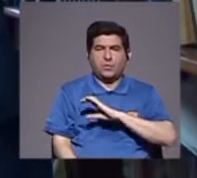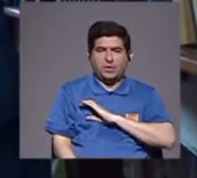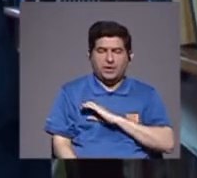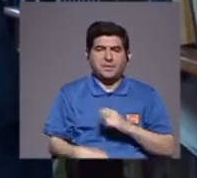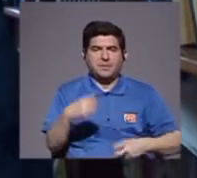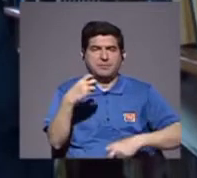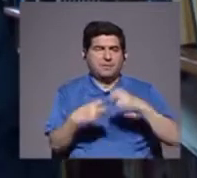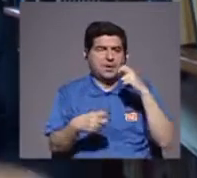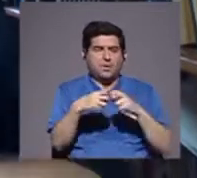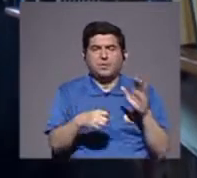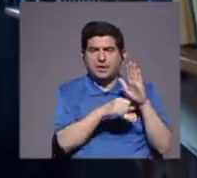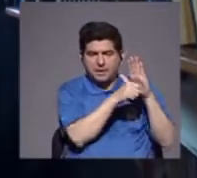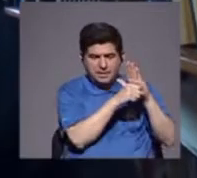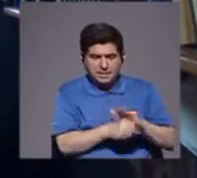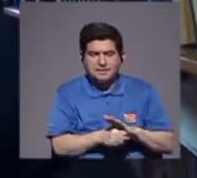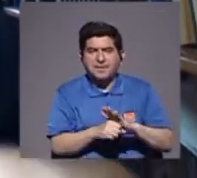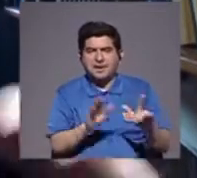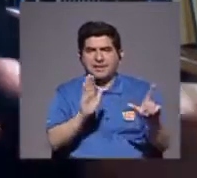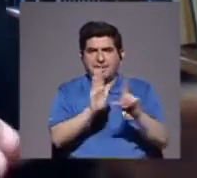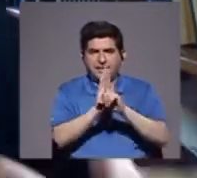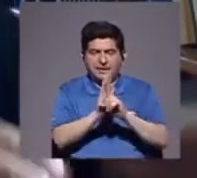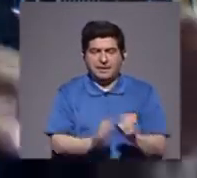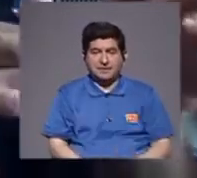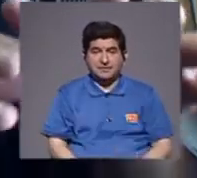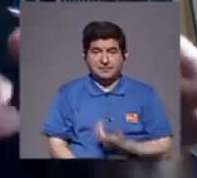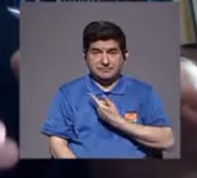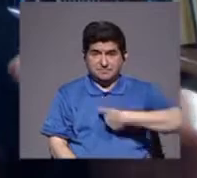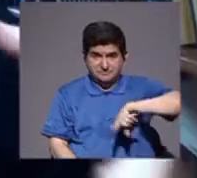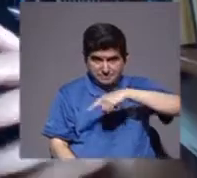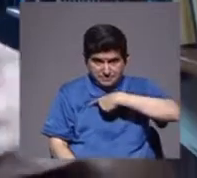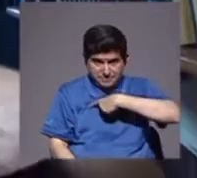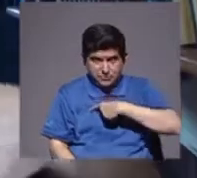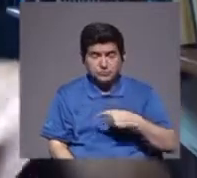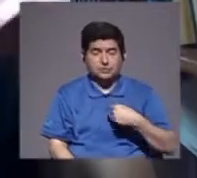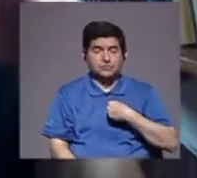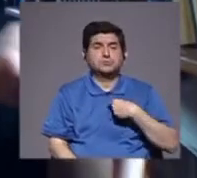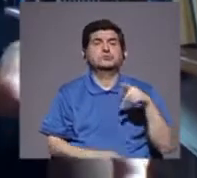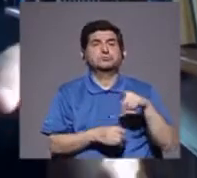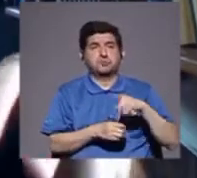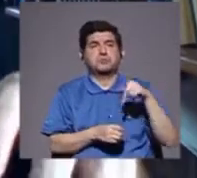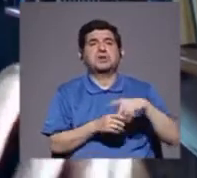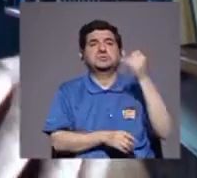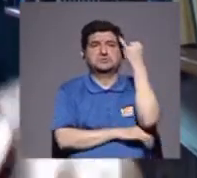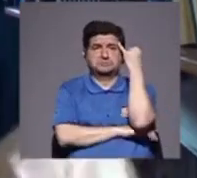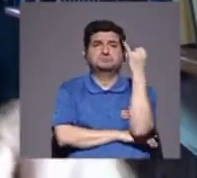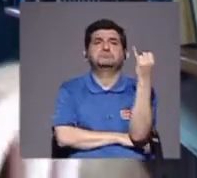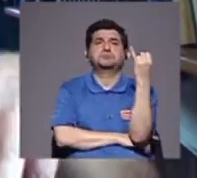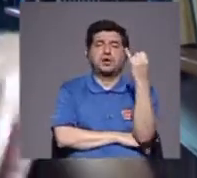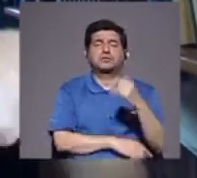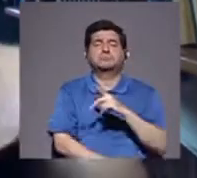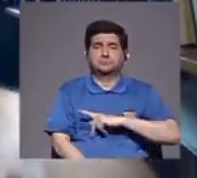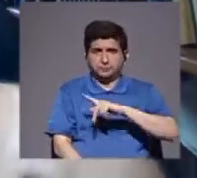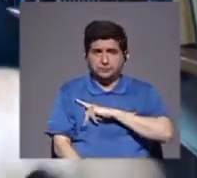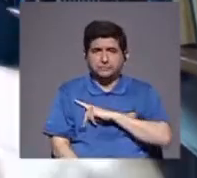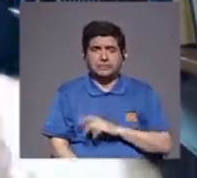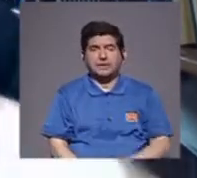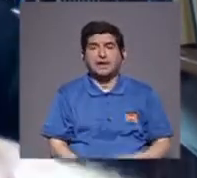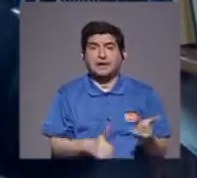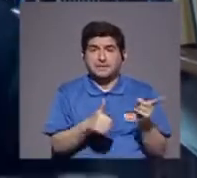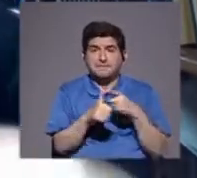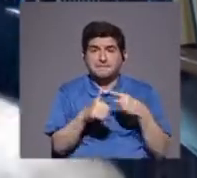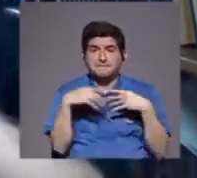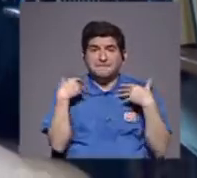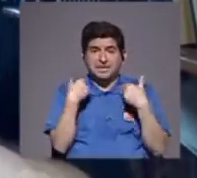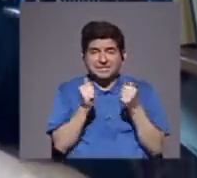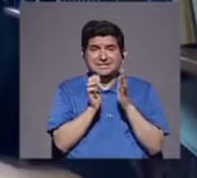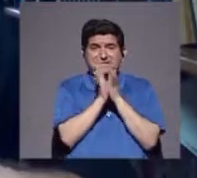problema, de represión legal, así que, si lo tomamos, y yo participo de eso, en lo personal, que lo primero, es la